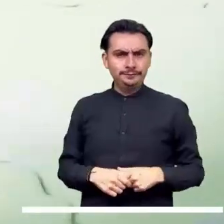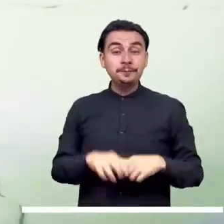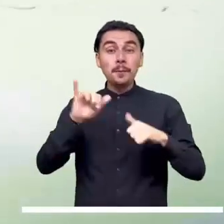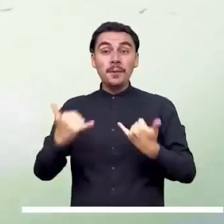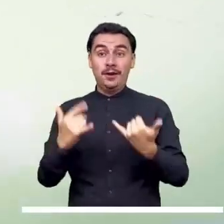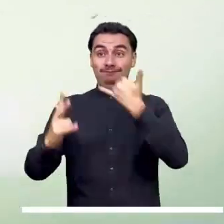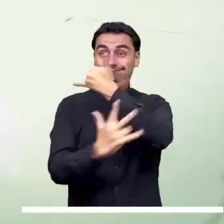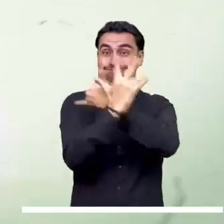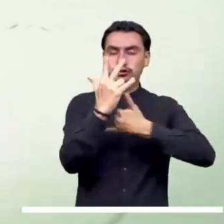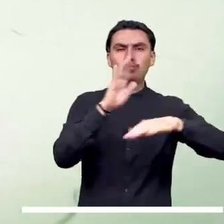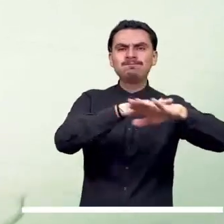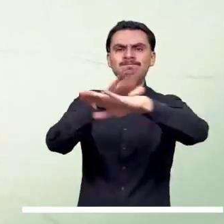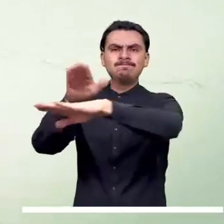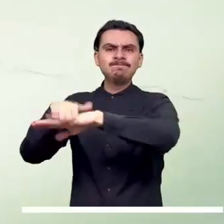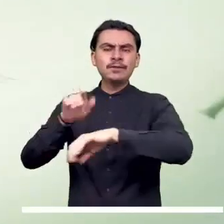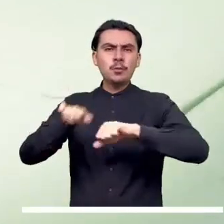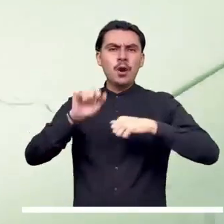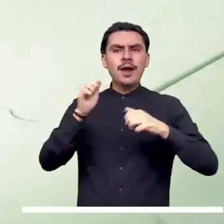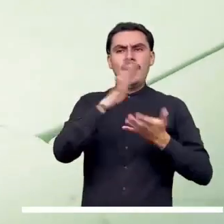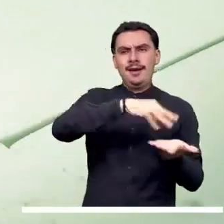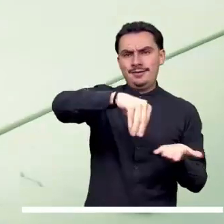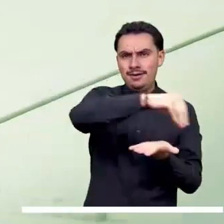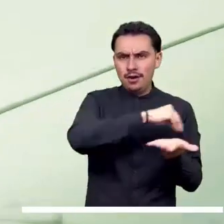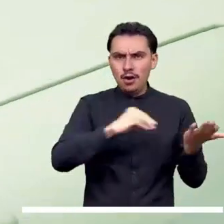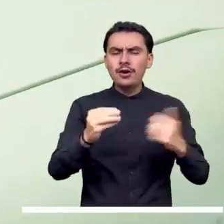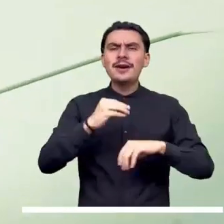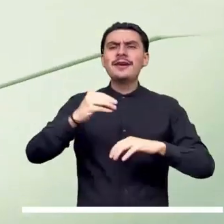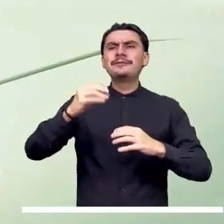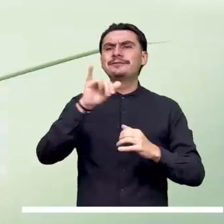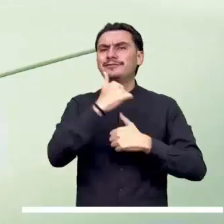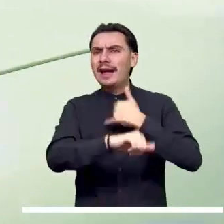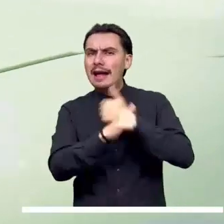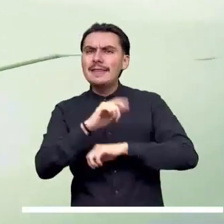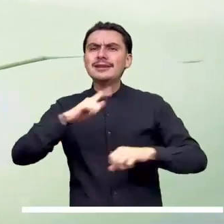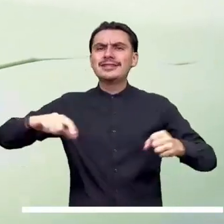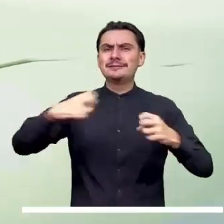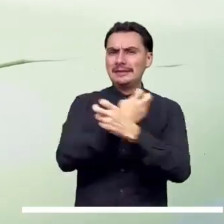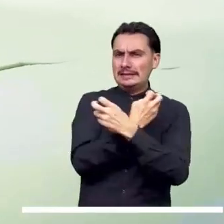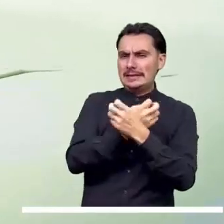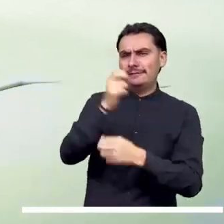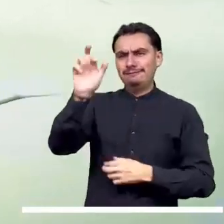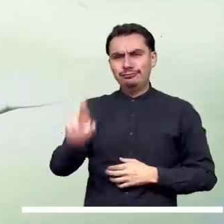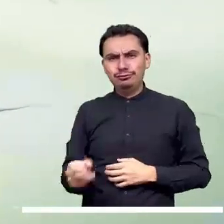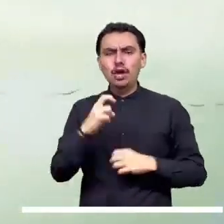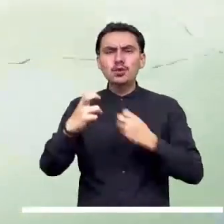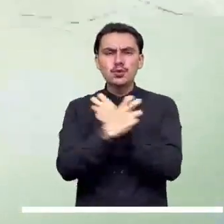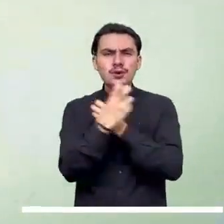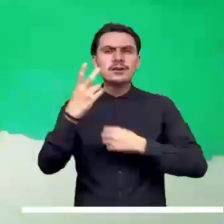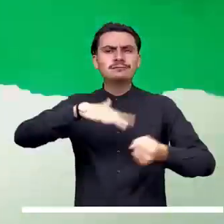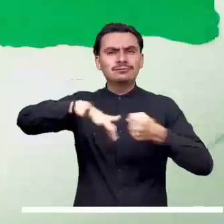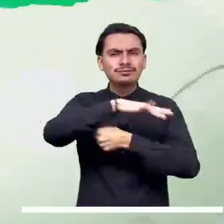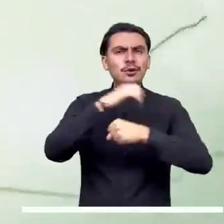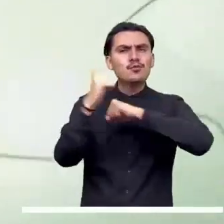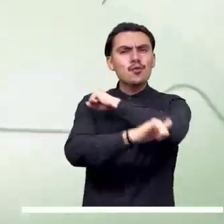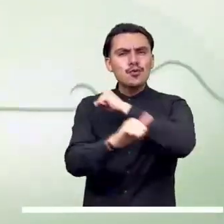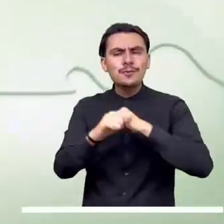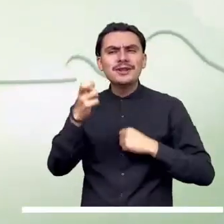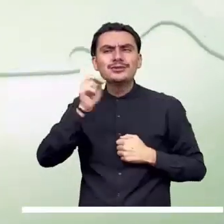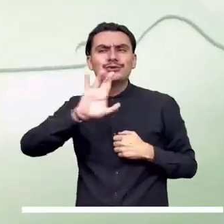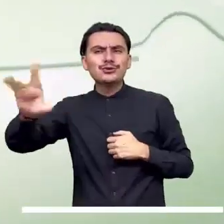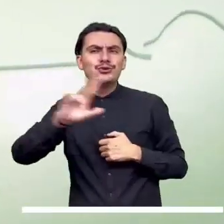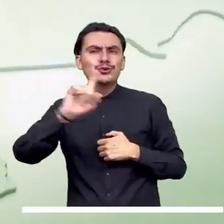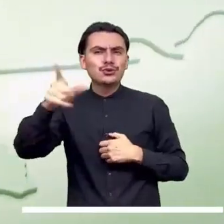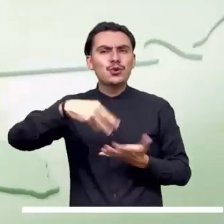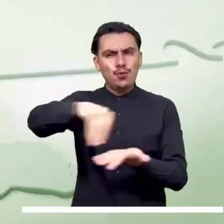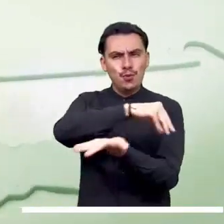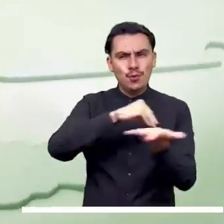intensidad en Antioquia, Los Santanderes, Centro y Norte de Cundinamarca y Boyacá, Tolima, Eje Cafetero y Oriente